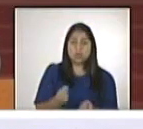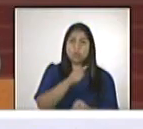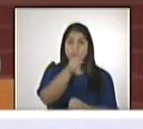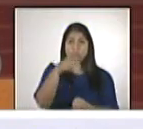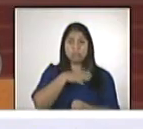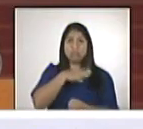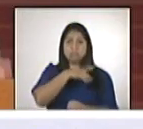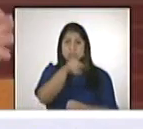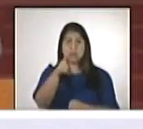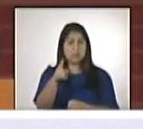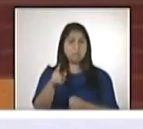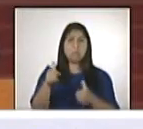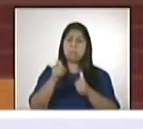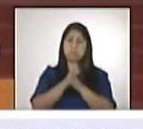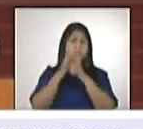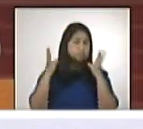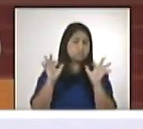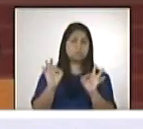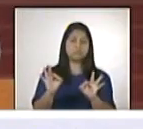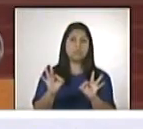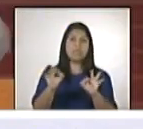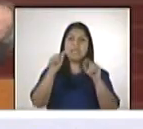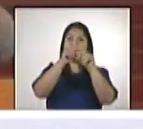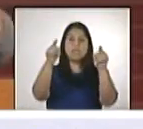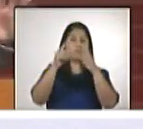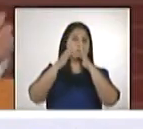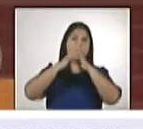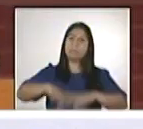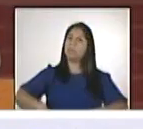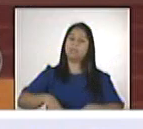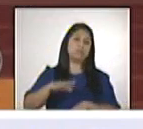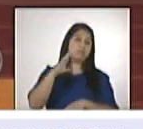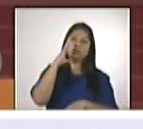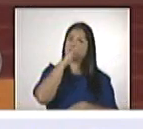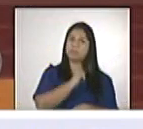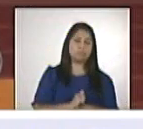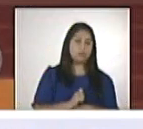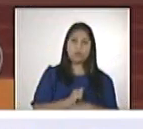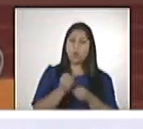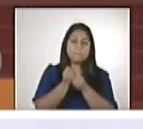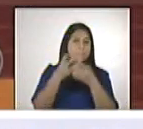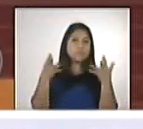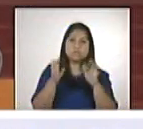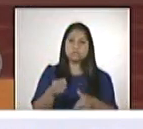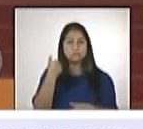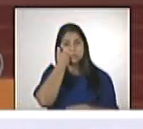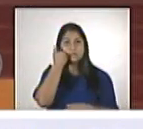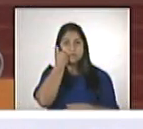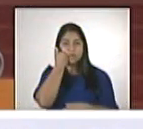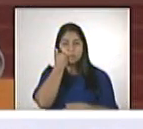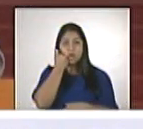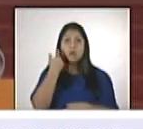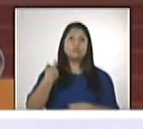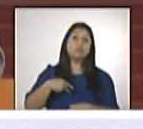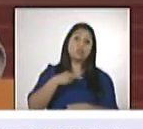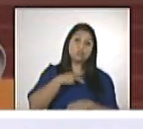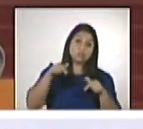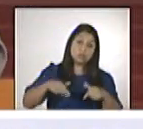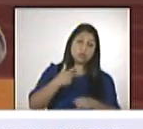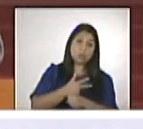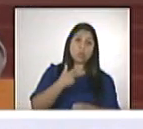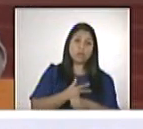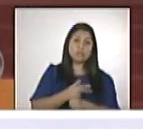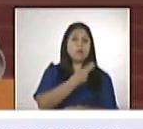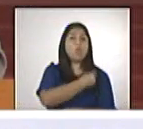de esta pandemia, han podido suplir las necesidades de todos los infectados. Nosotros, mal que bien, con